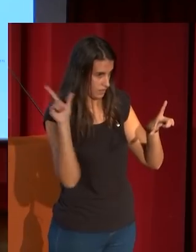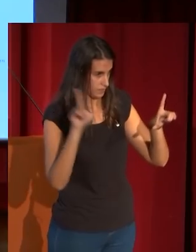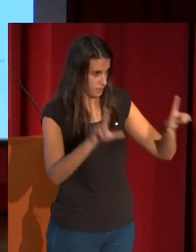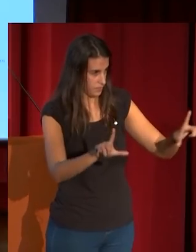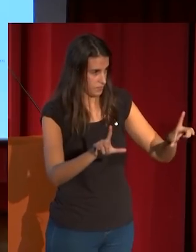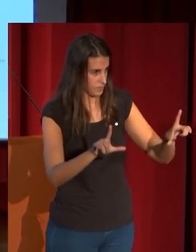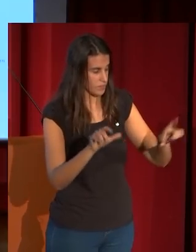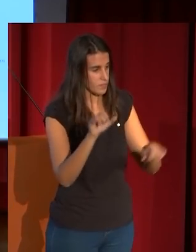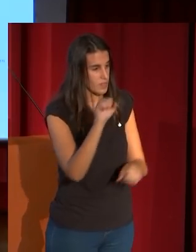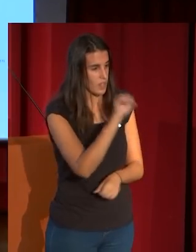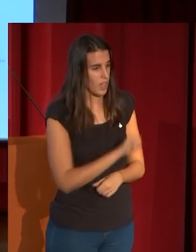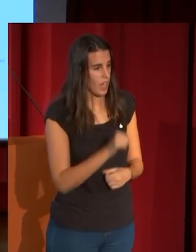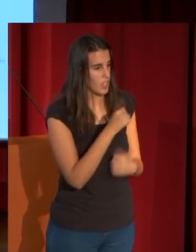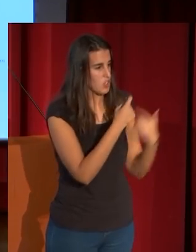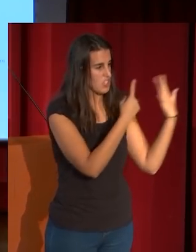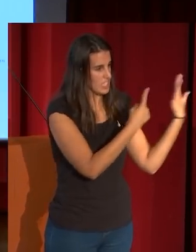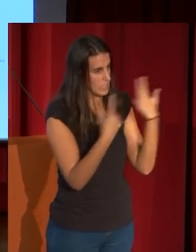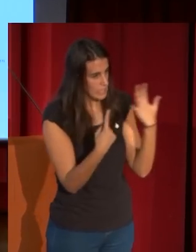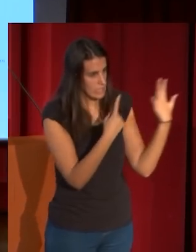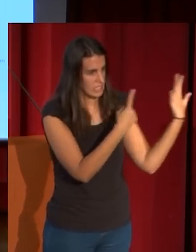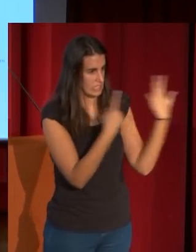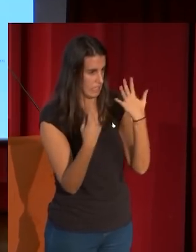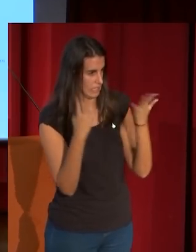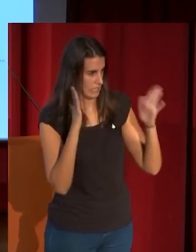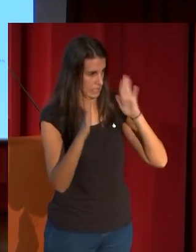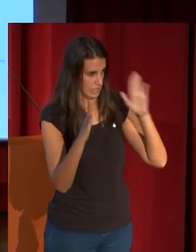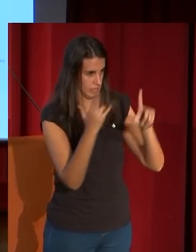entre el año 66 y 67 en estancias